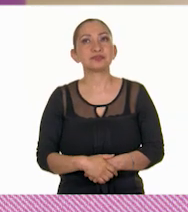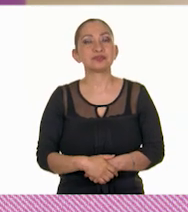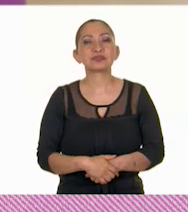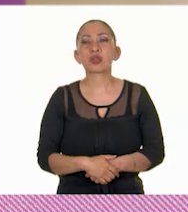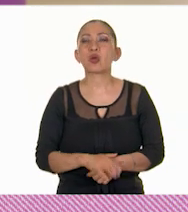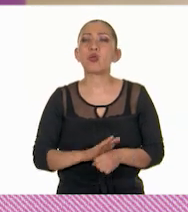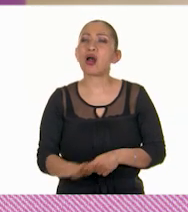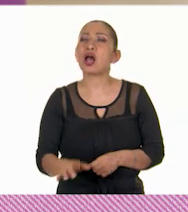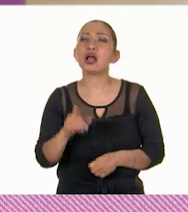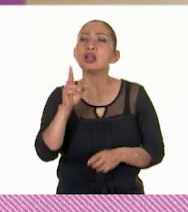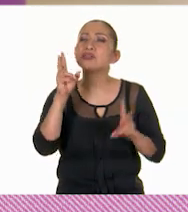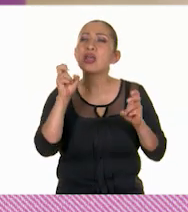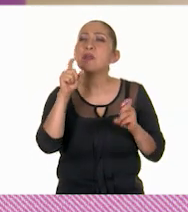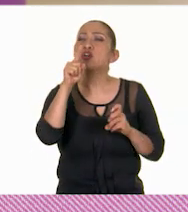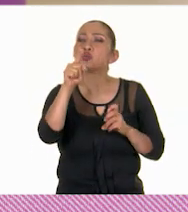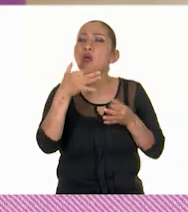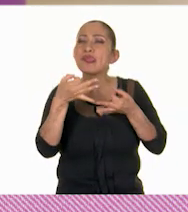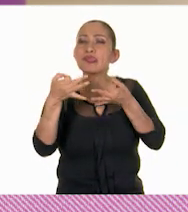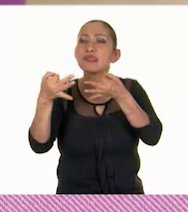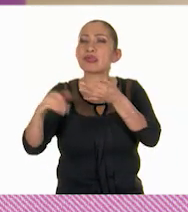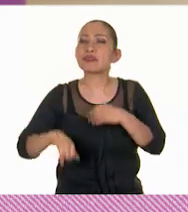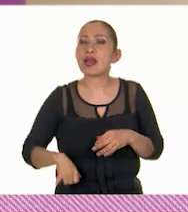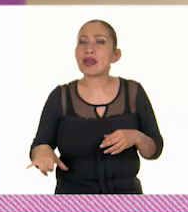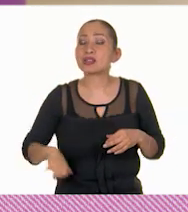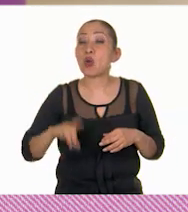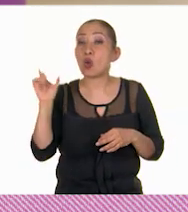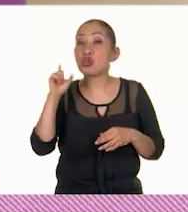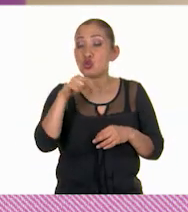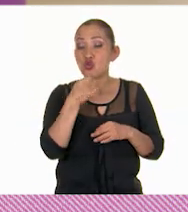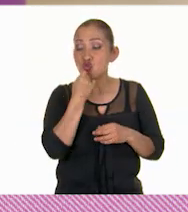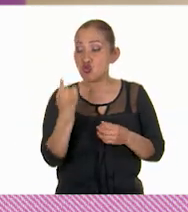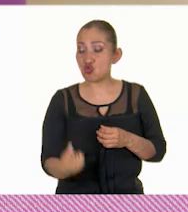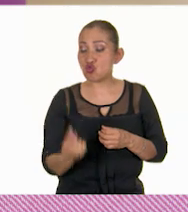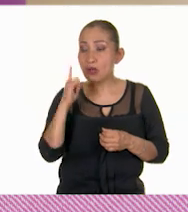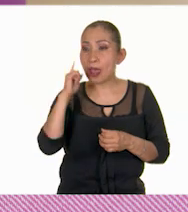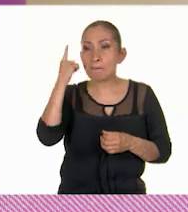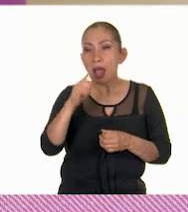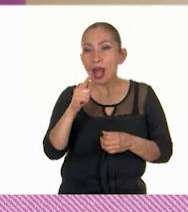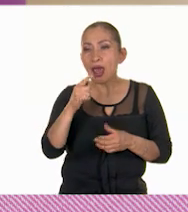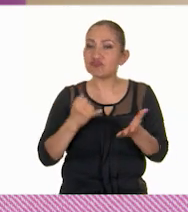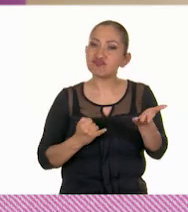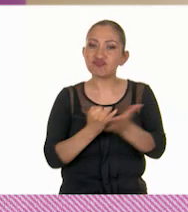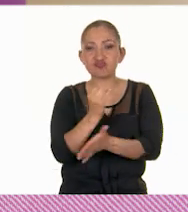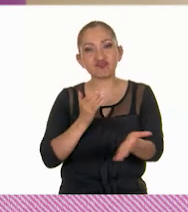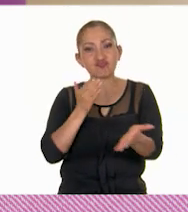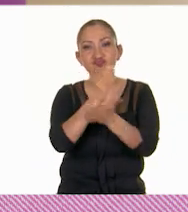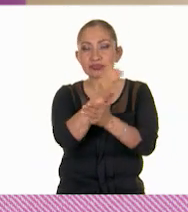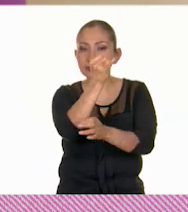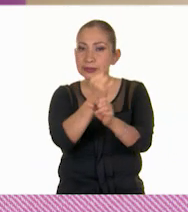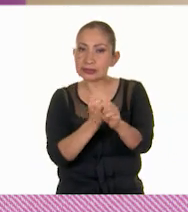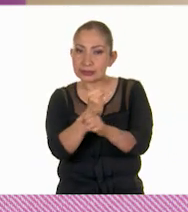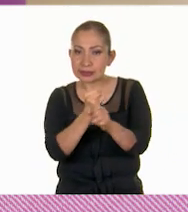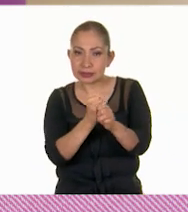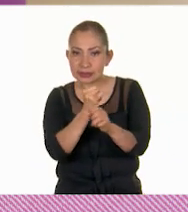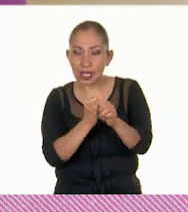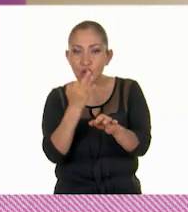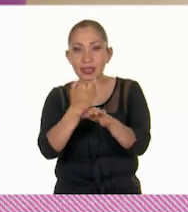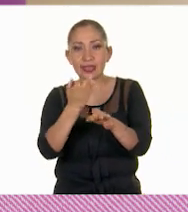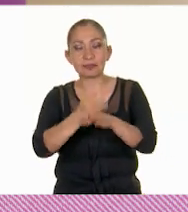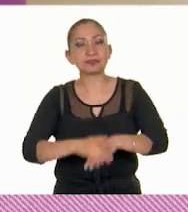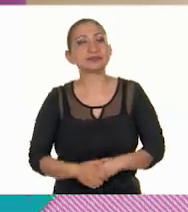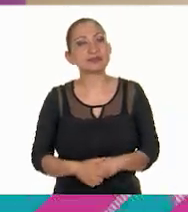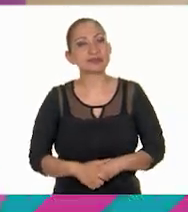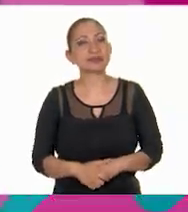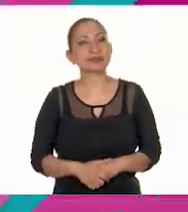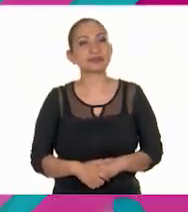¿cuál fue el tema que te llamó la atención cuando eras más pequeña para que decidieras ser una investigadora en la actualidad?